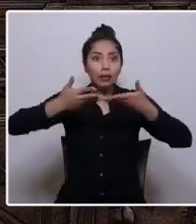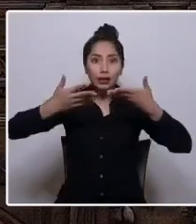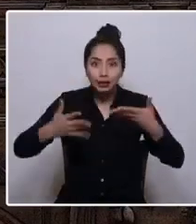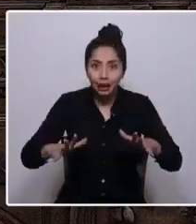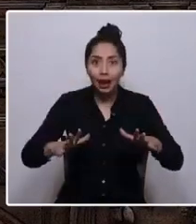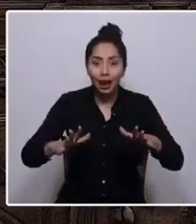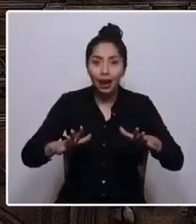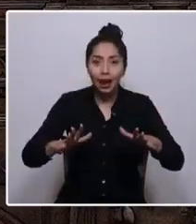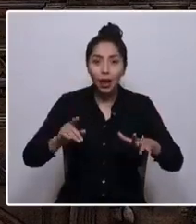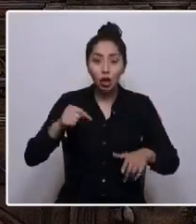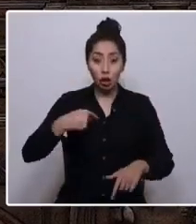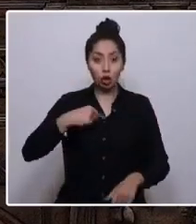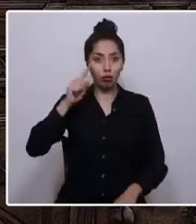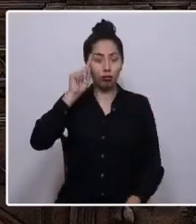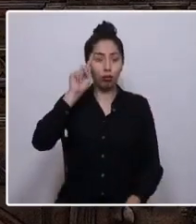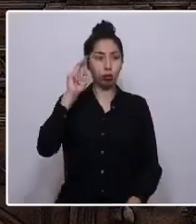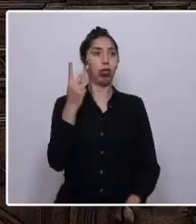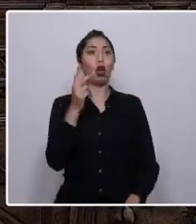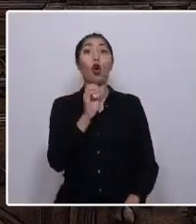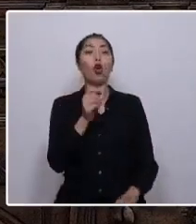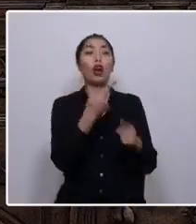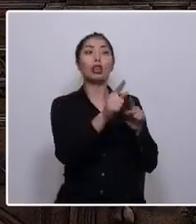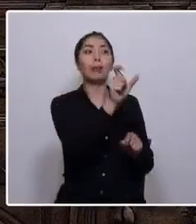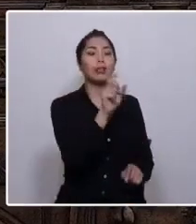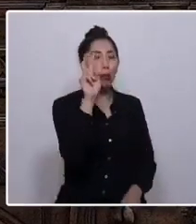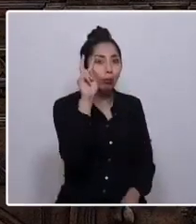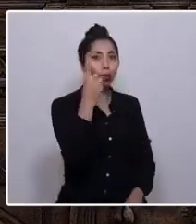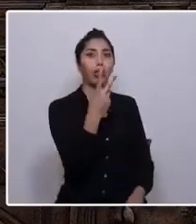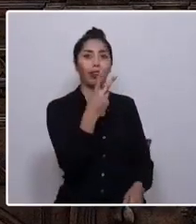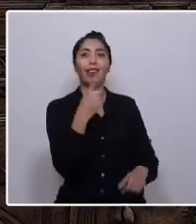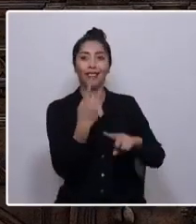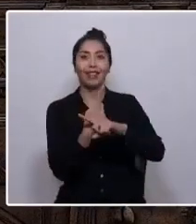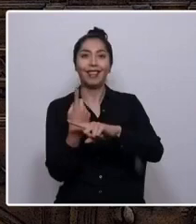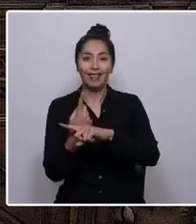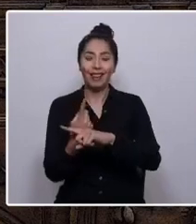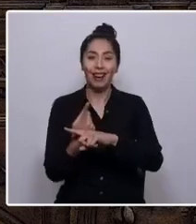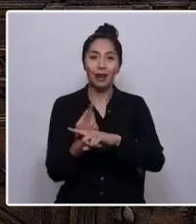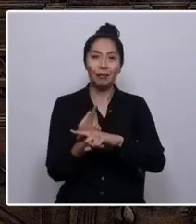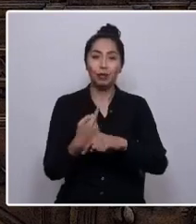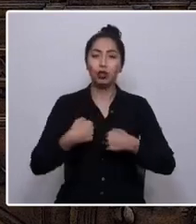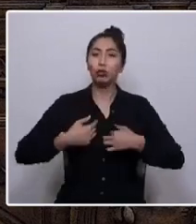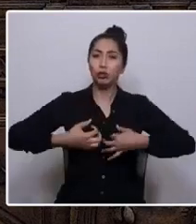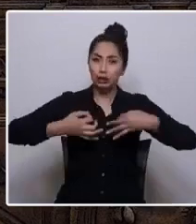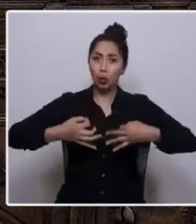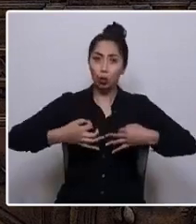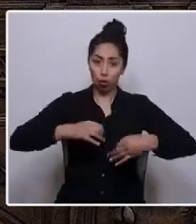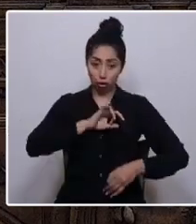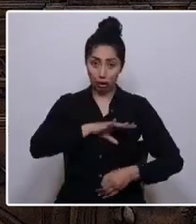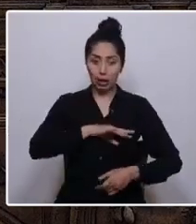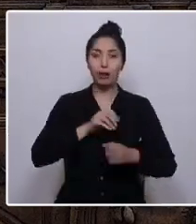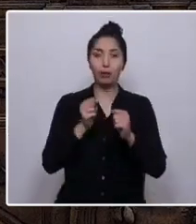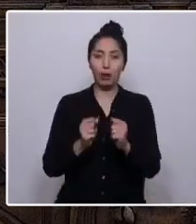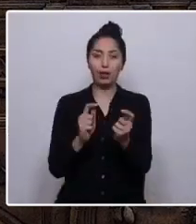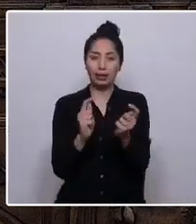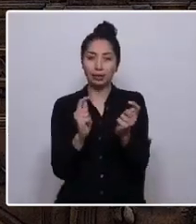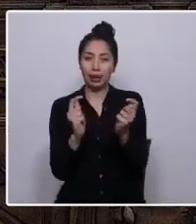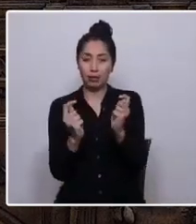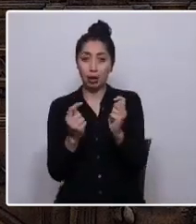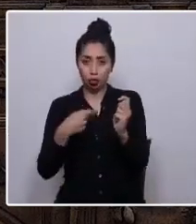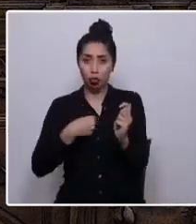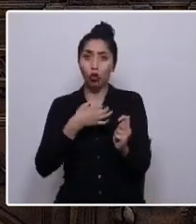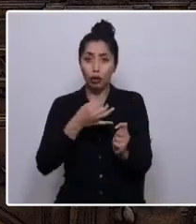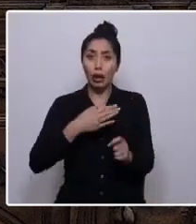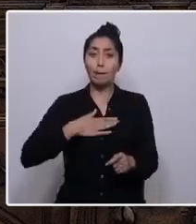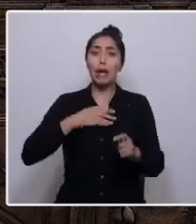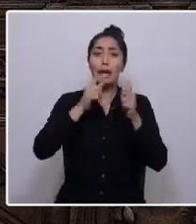ser convencido. Estoy segura de que podemos cambiar Chile. Así lo dije en mi campaña